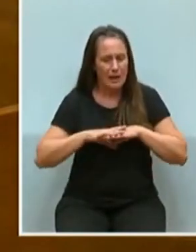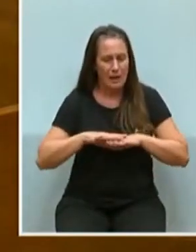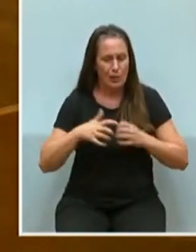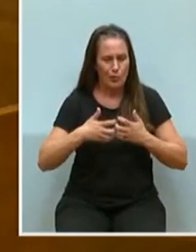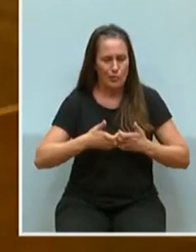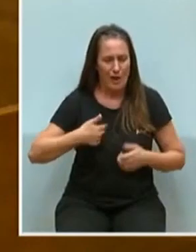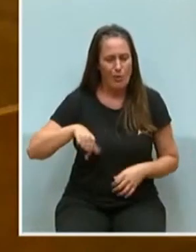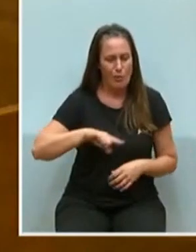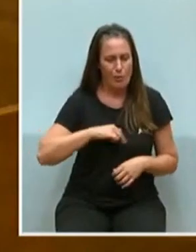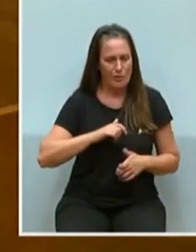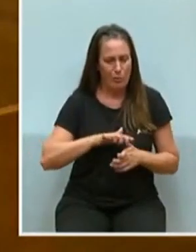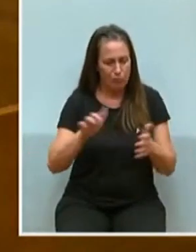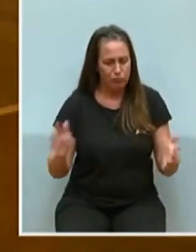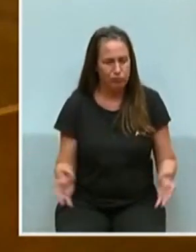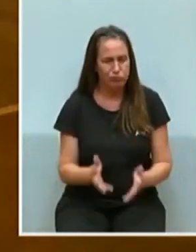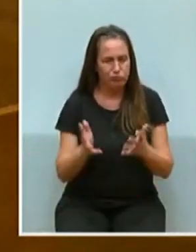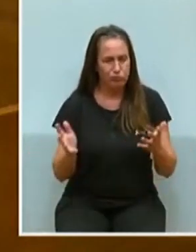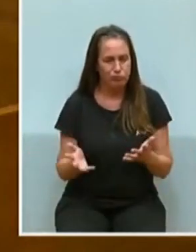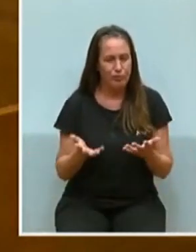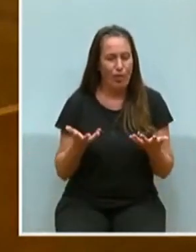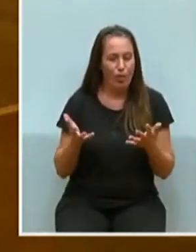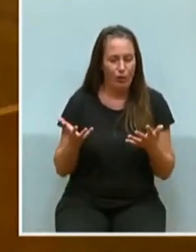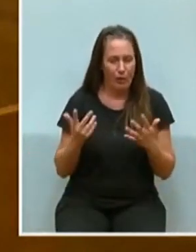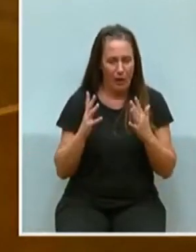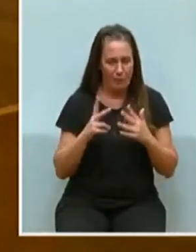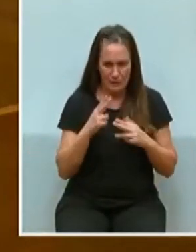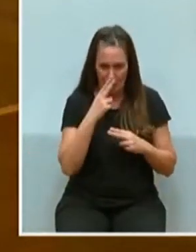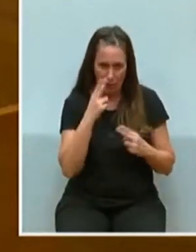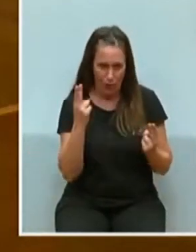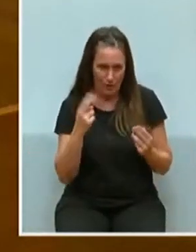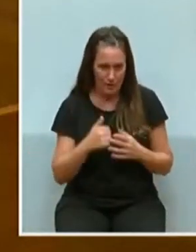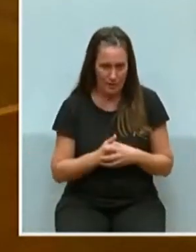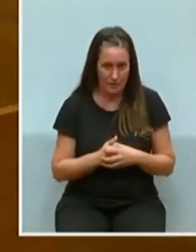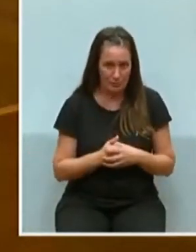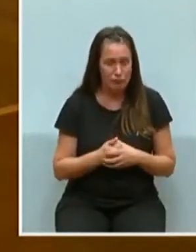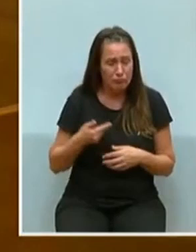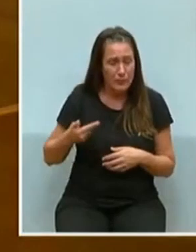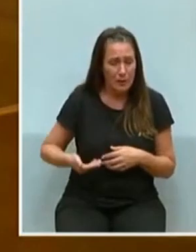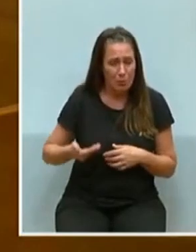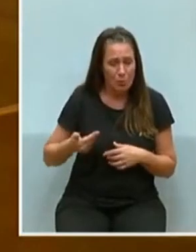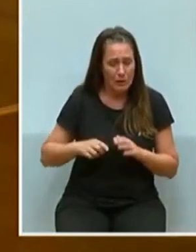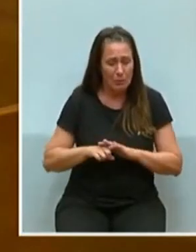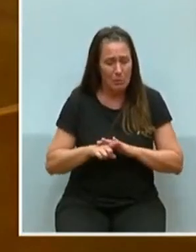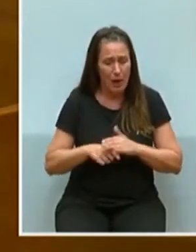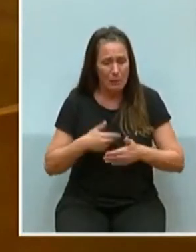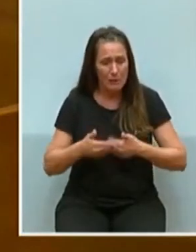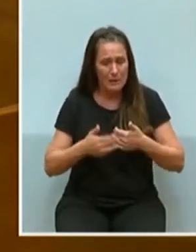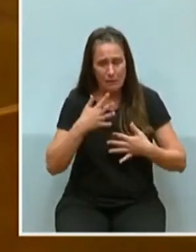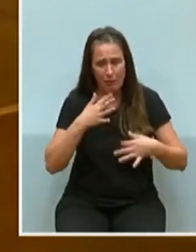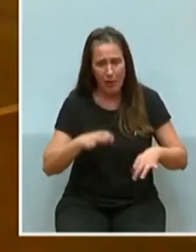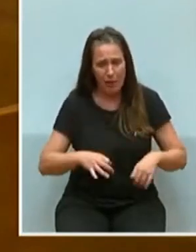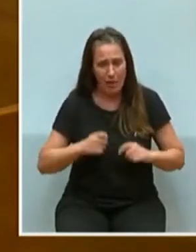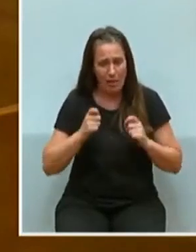y darle el impulso que necesita desde las administraciones. Es importante simplificar los trámites burocráticos y